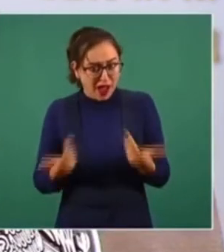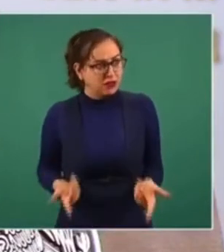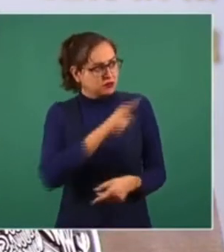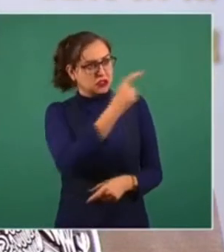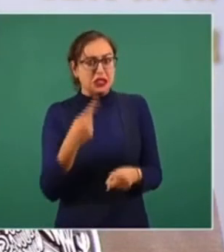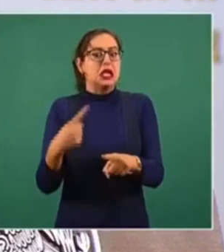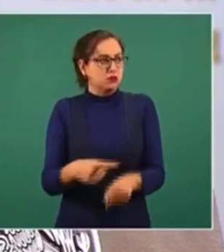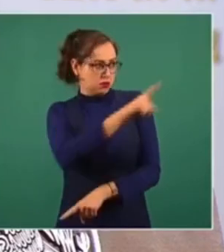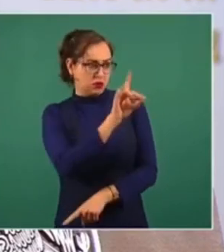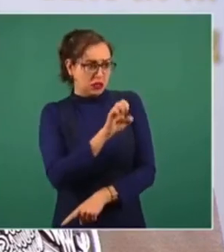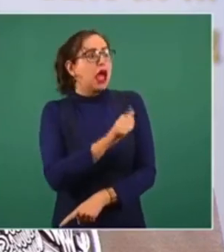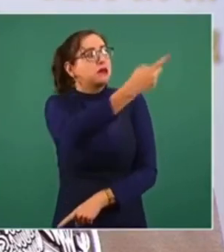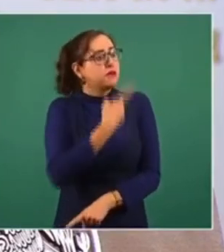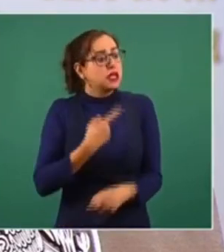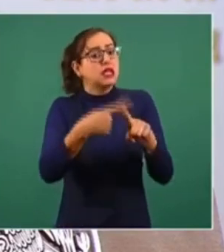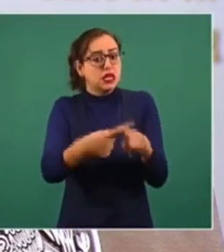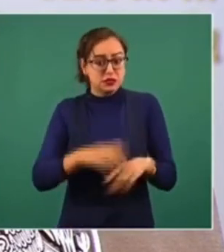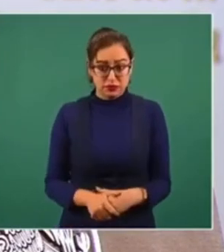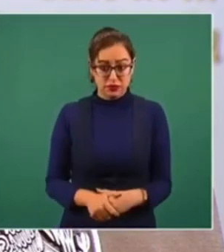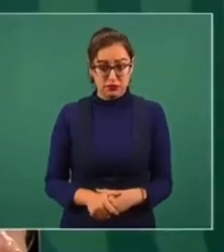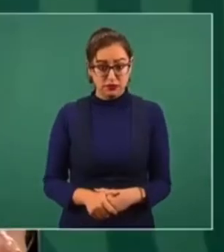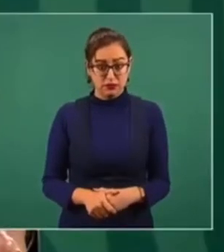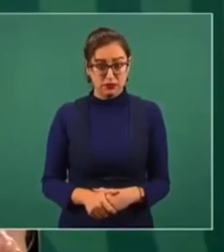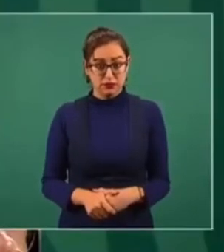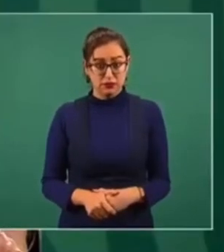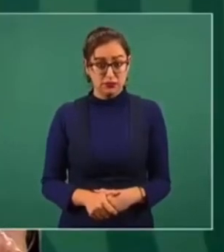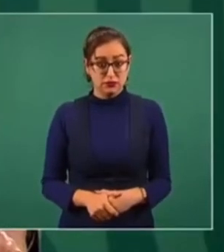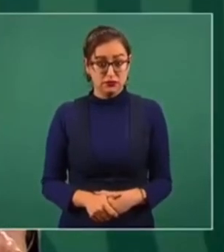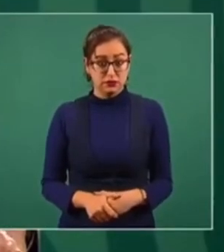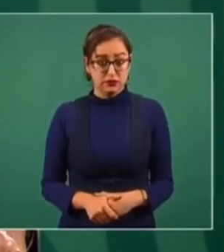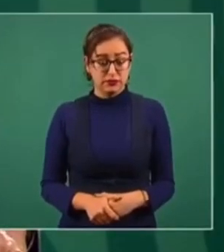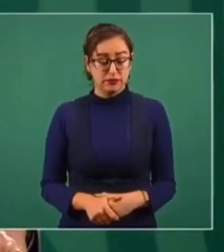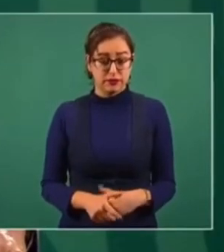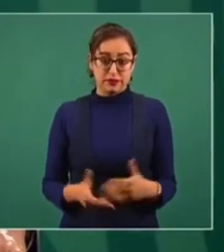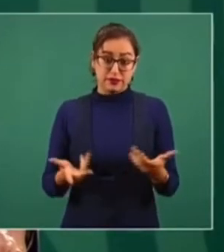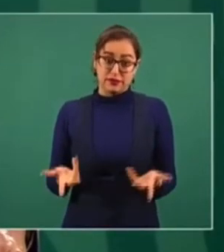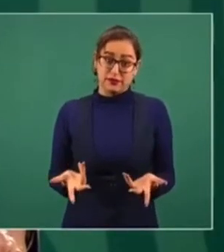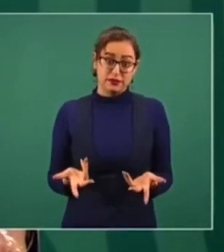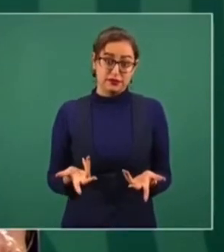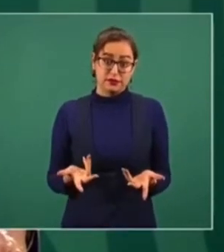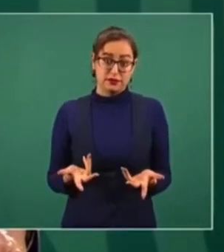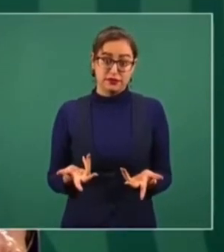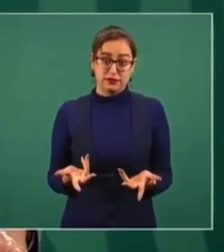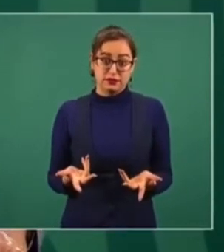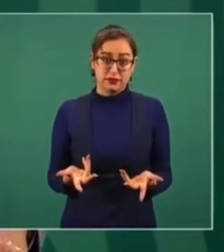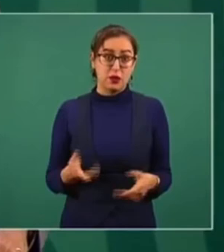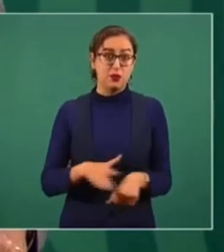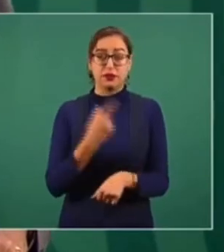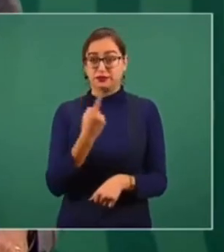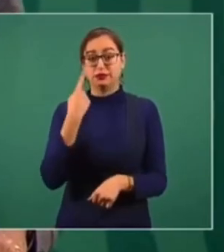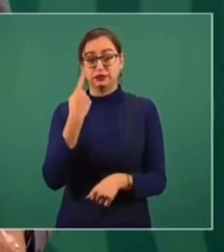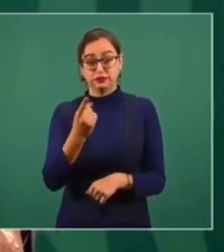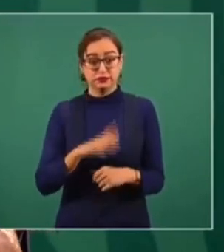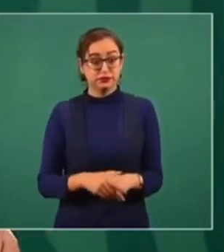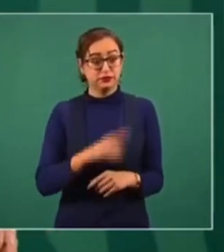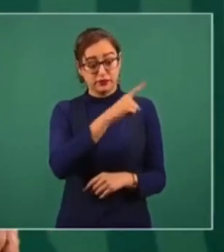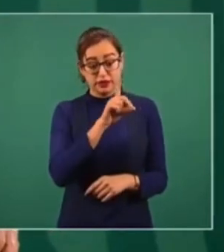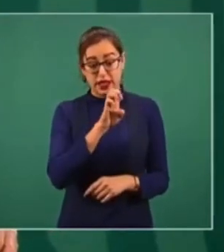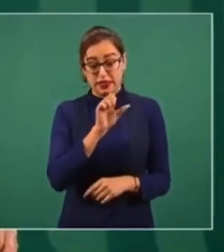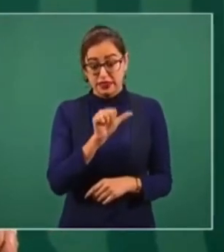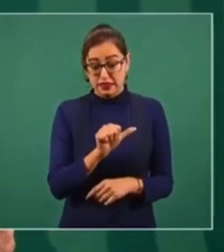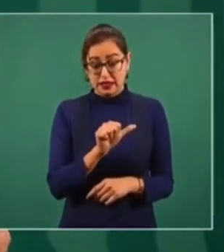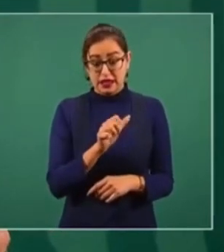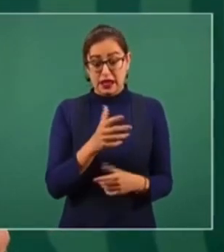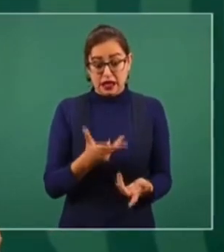fue como un timo de un miembro de esa organización